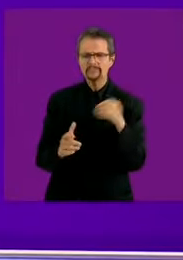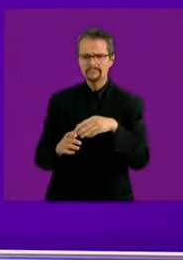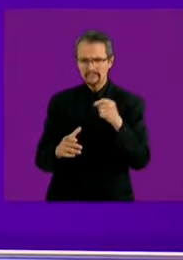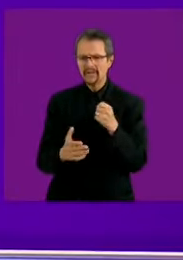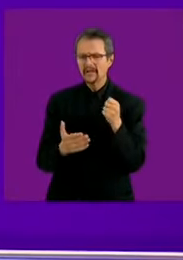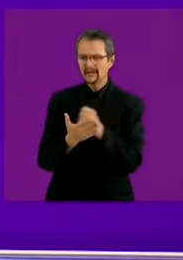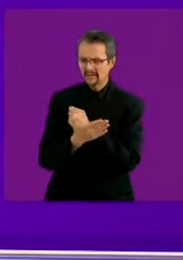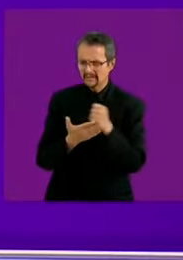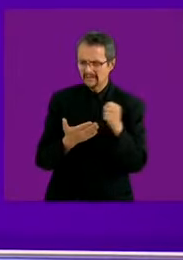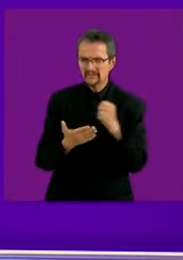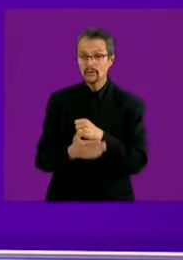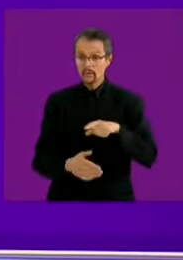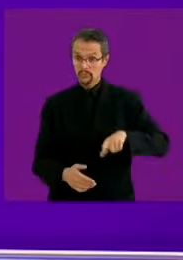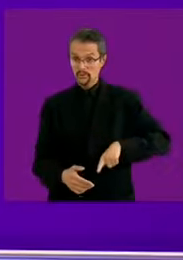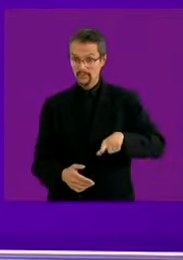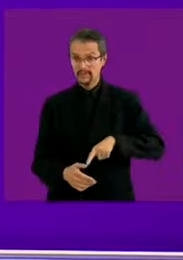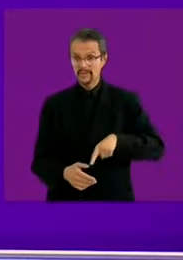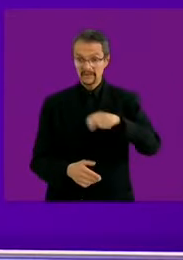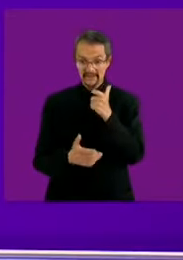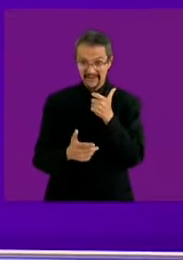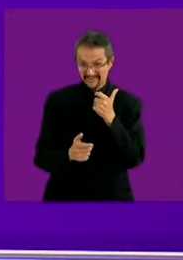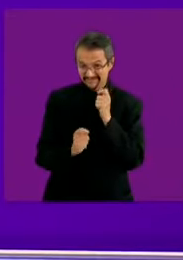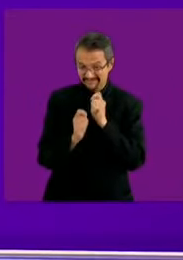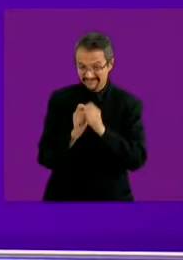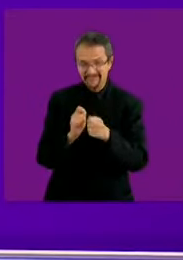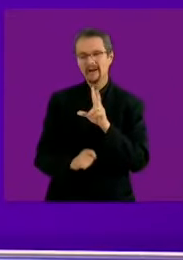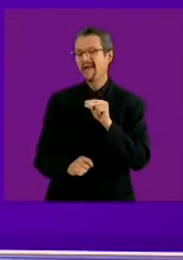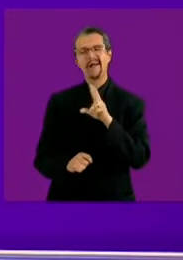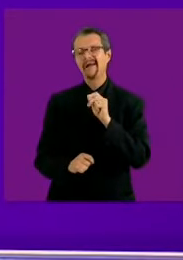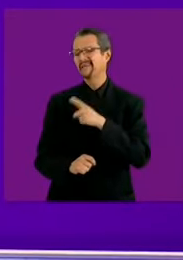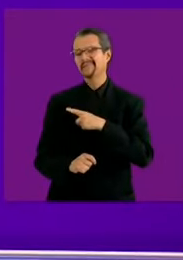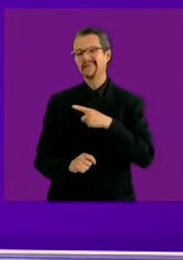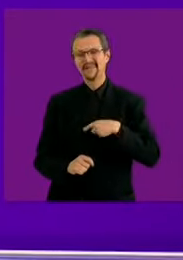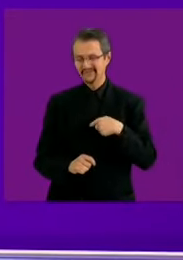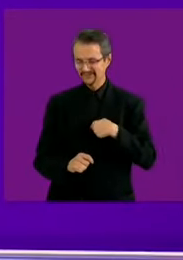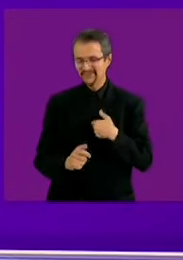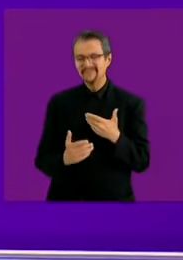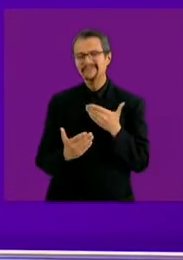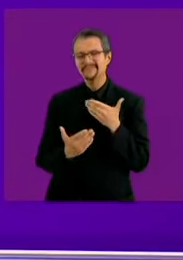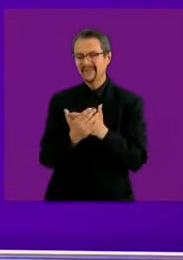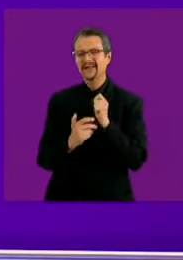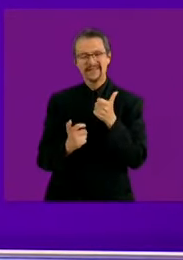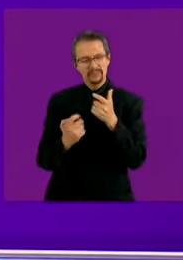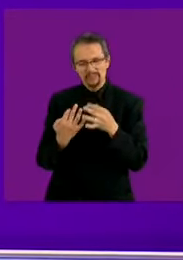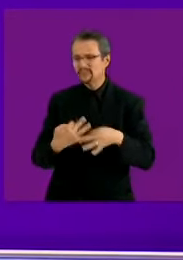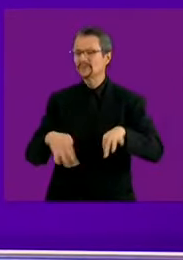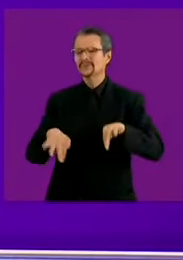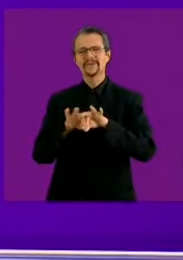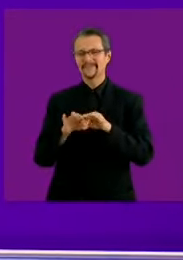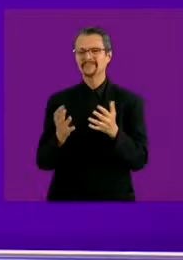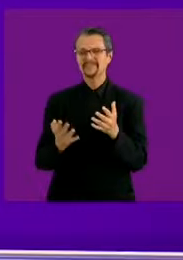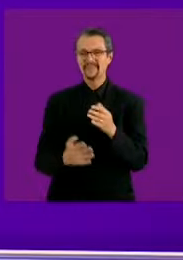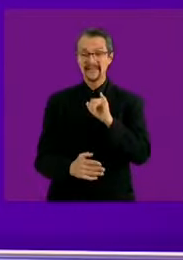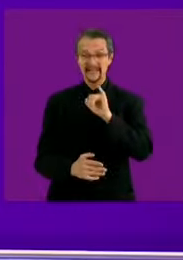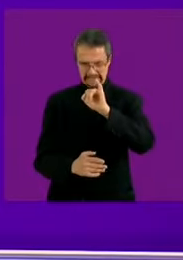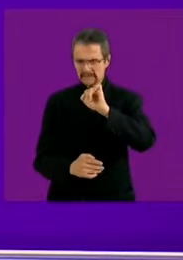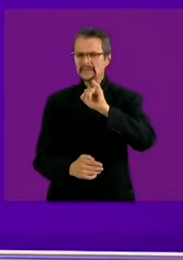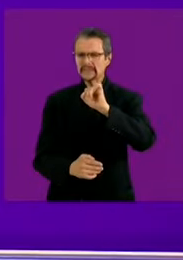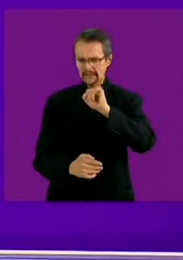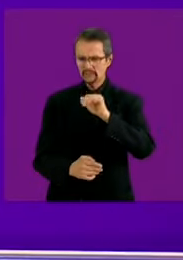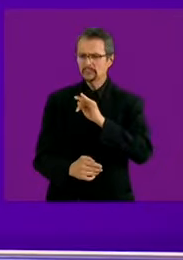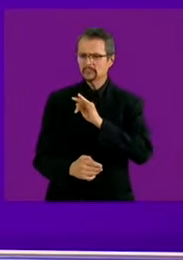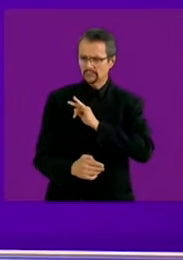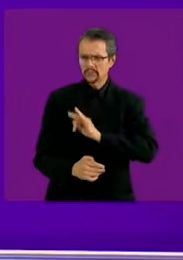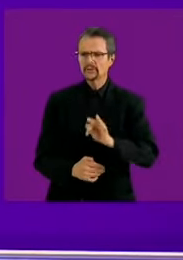efectivo es el gobierno. Esa va a ser una propuesta para mí importantísima. Por supuesto que existe la contabilidad en línea.